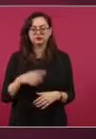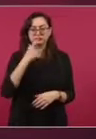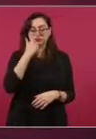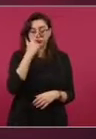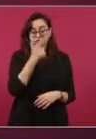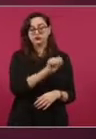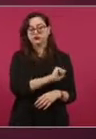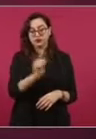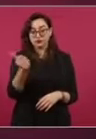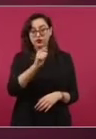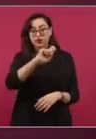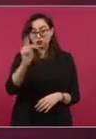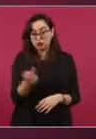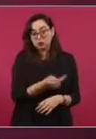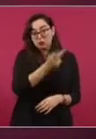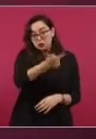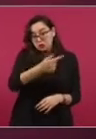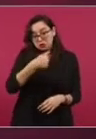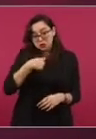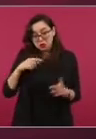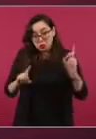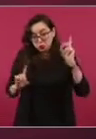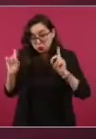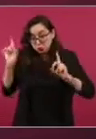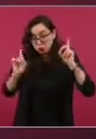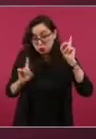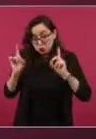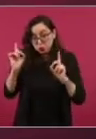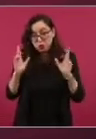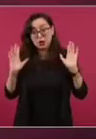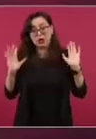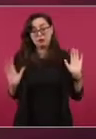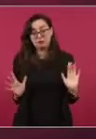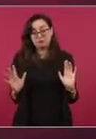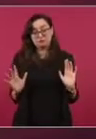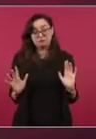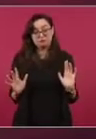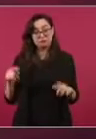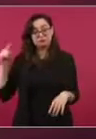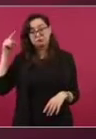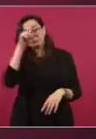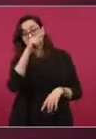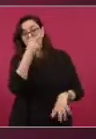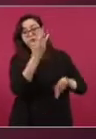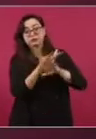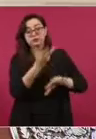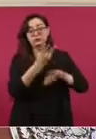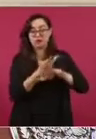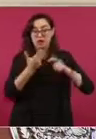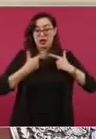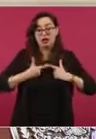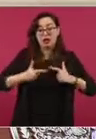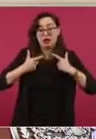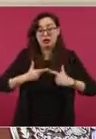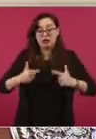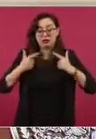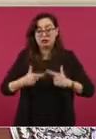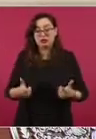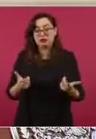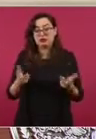que tienen a su cargo el combate al narcotráfico sobre lo que hacía García Luna?